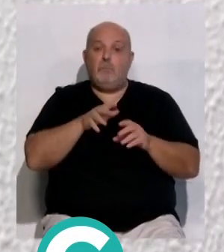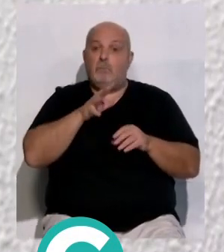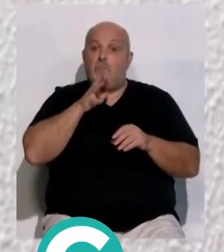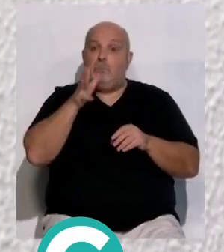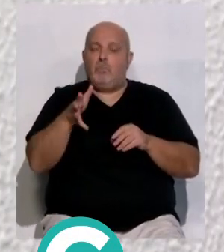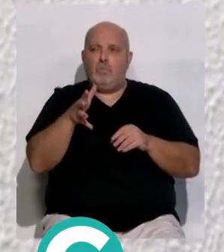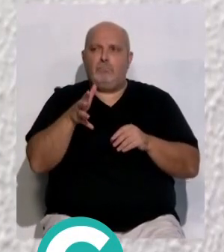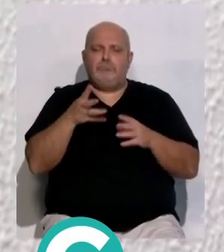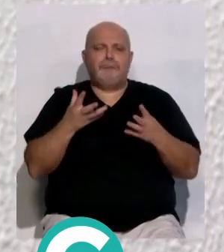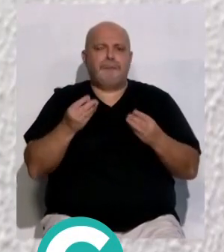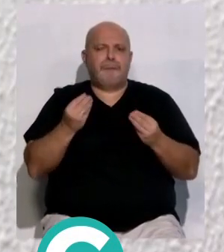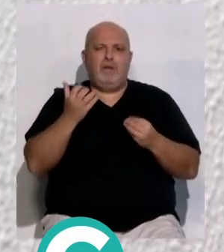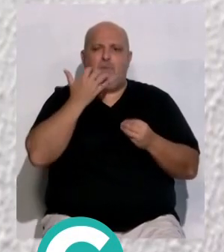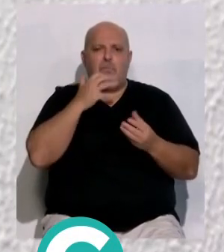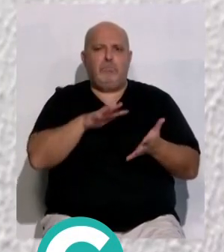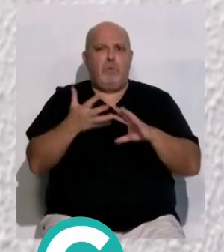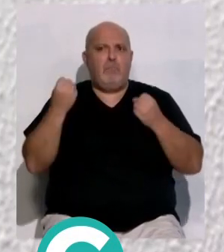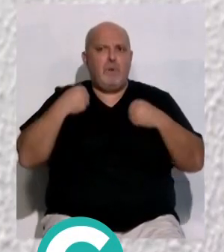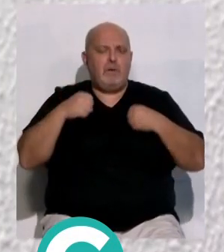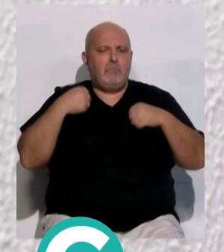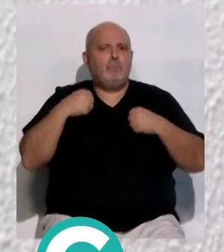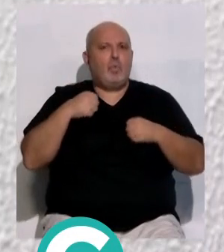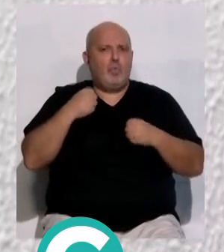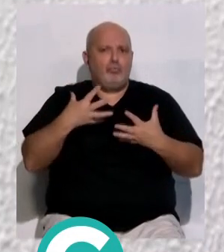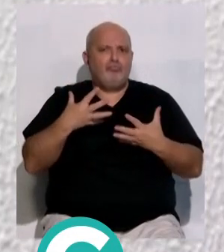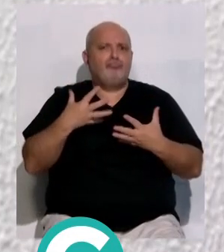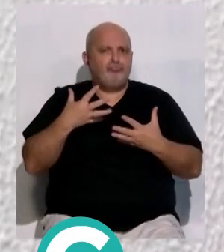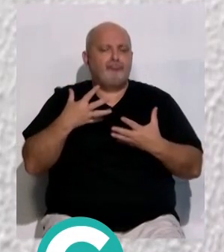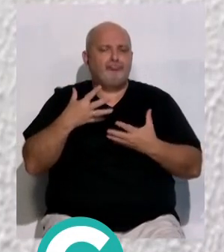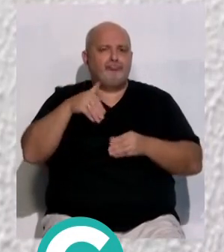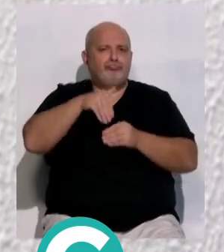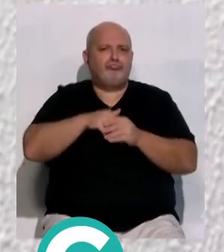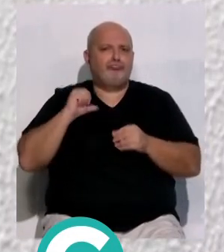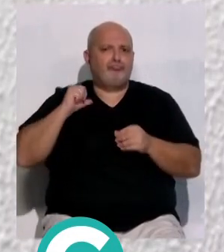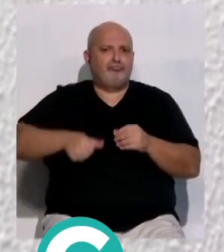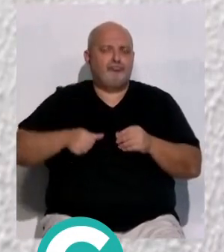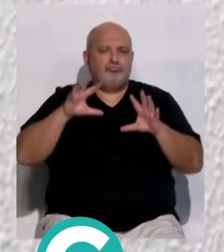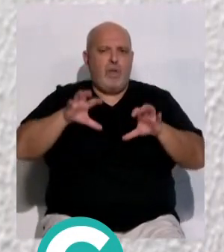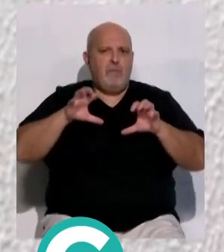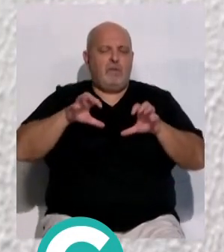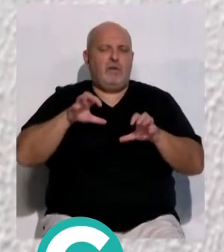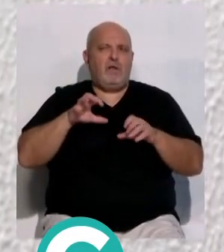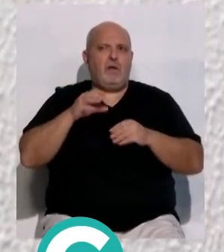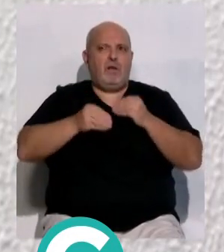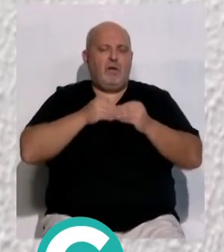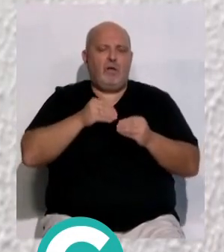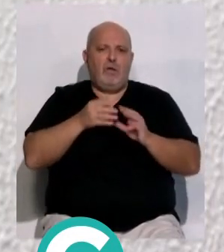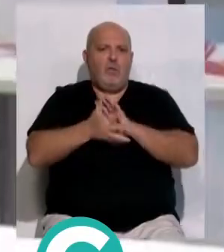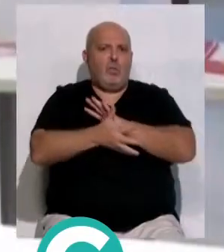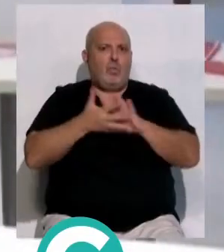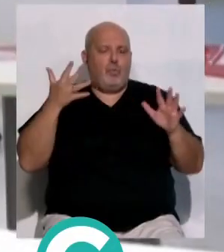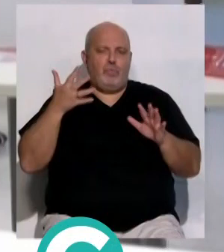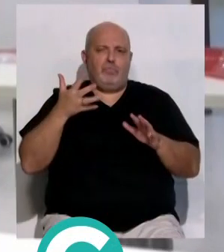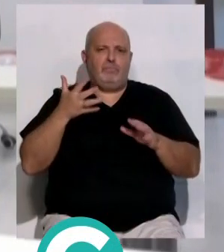la cantidad de ejemplos prácticos por la practicidad del contenido que aprenden y además la aplicabilidad inmediata